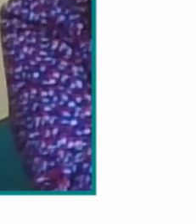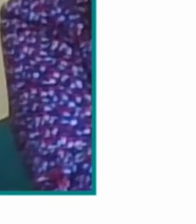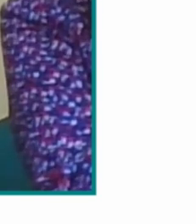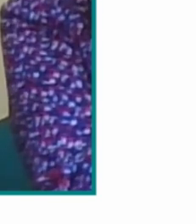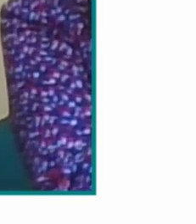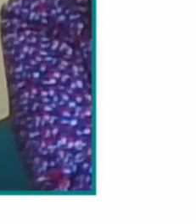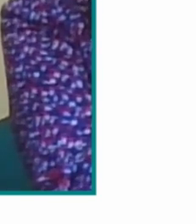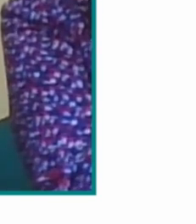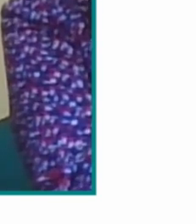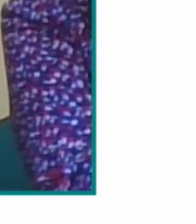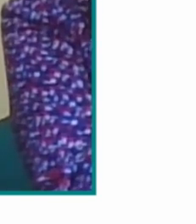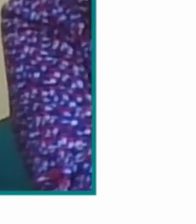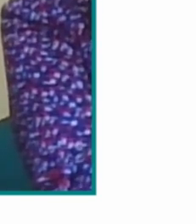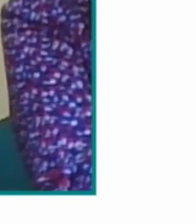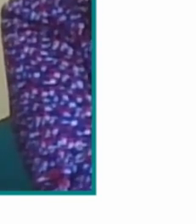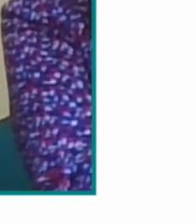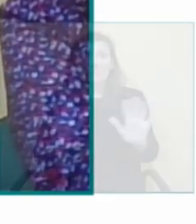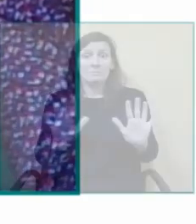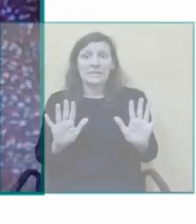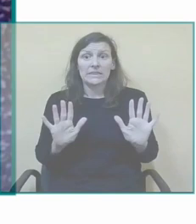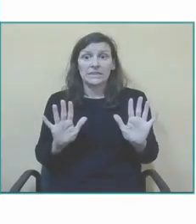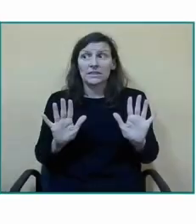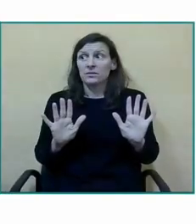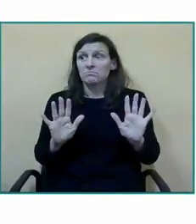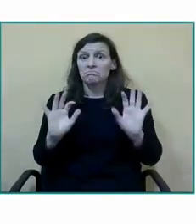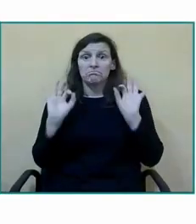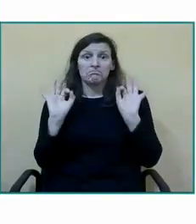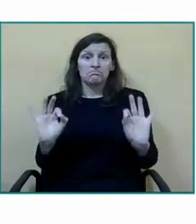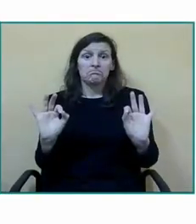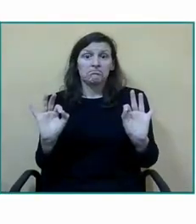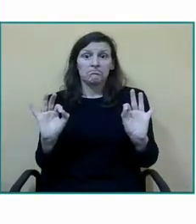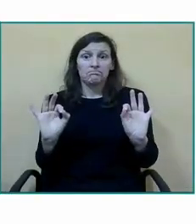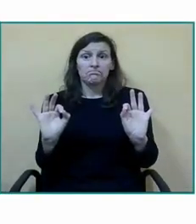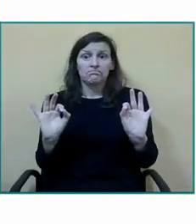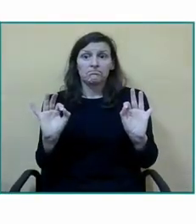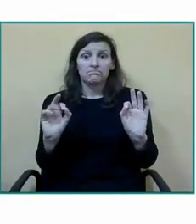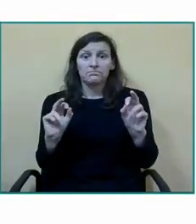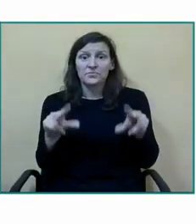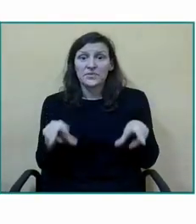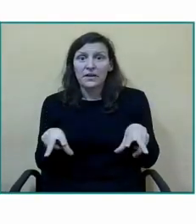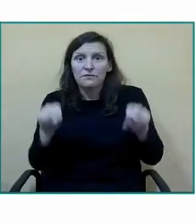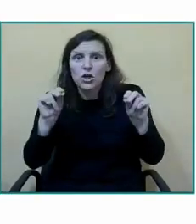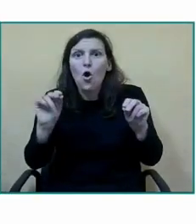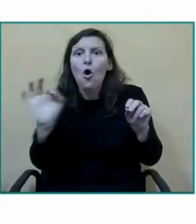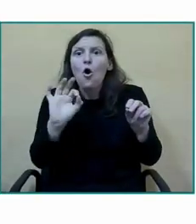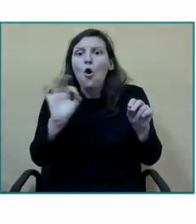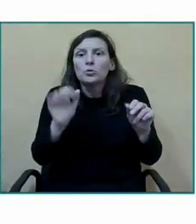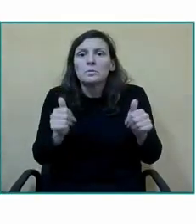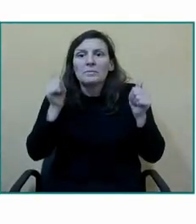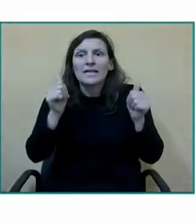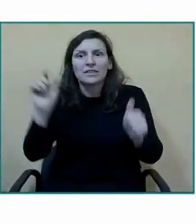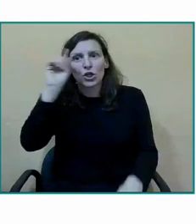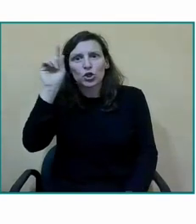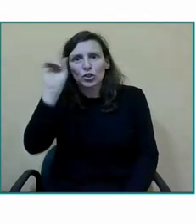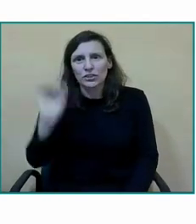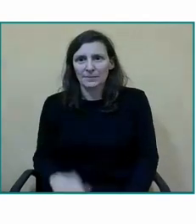solo veo esa pregunta no sé si con eso acabaríamos o yo